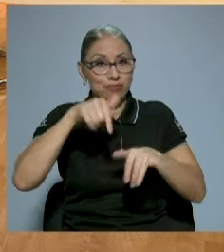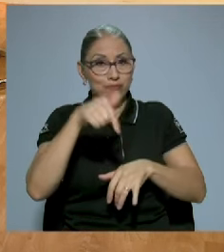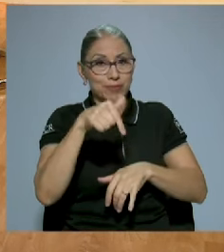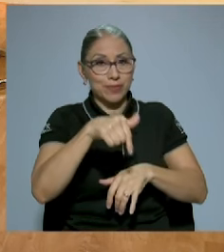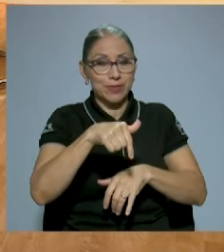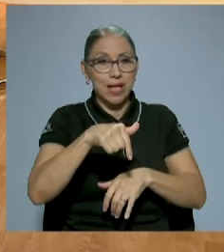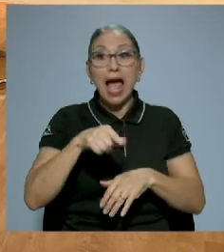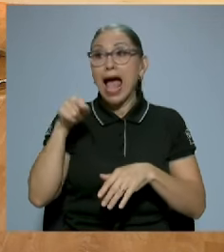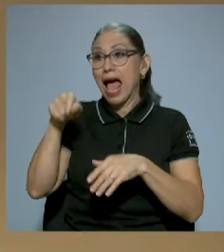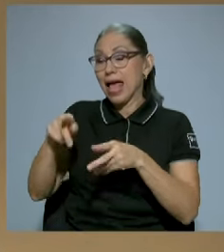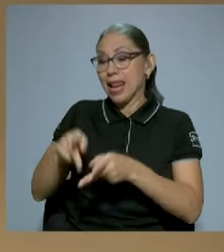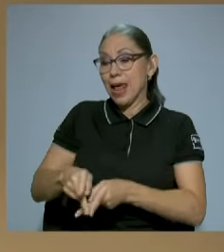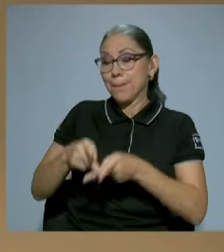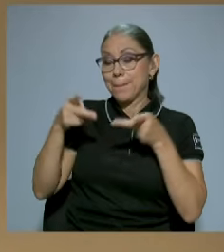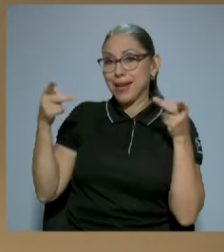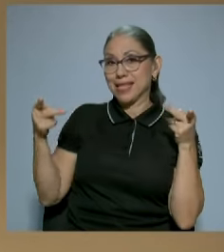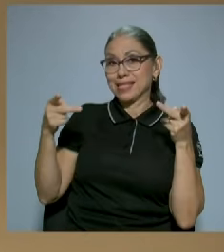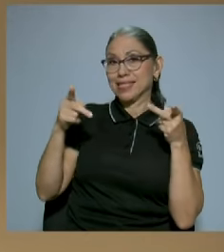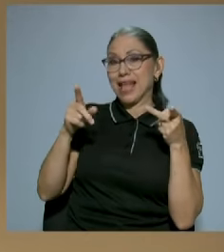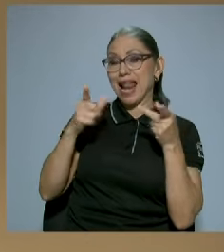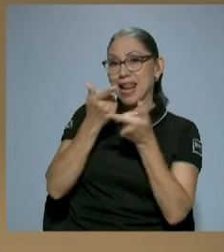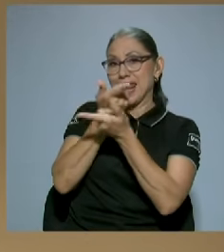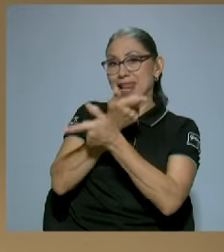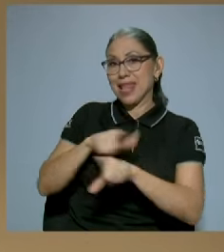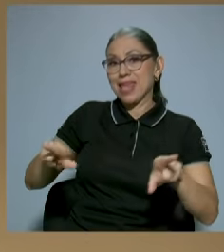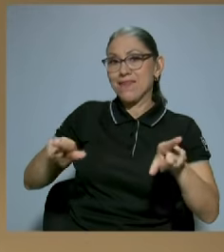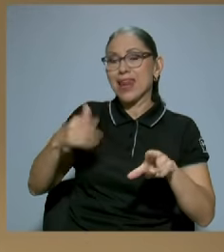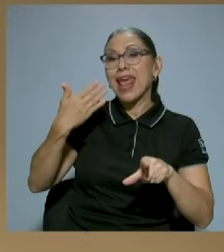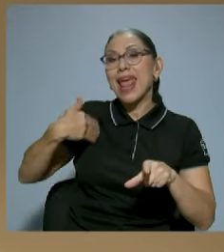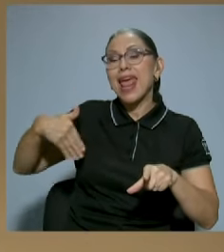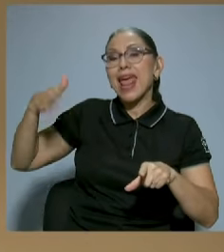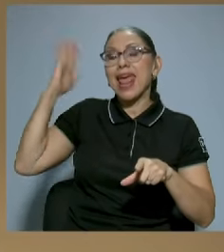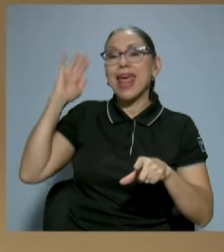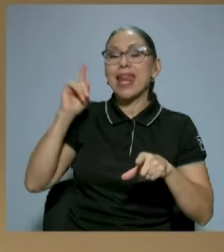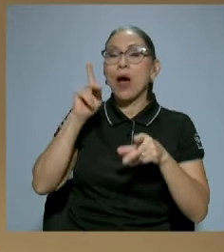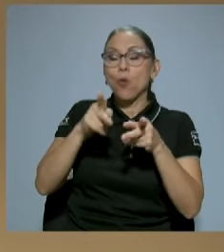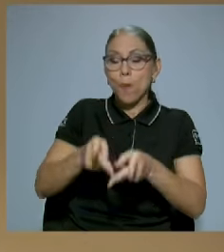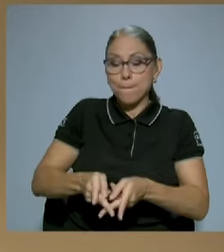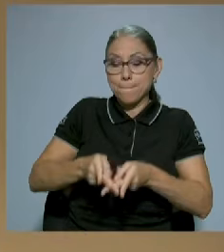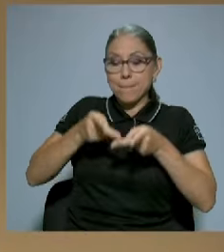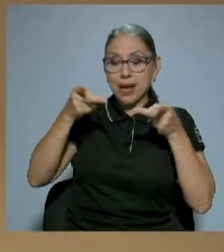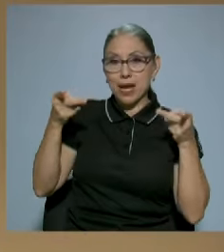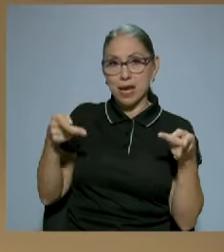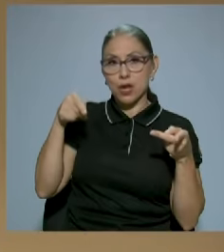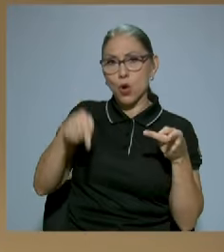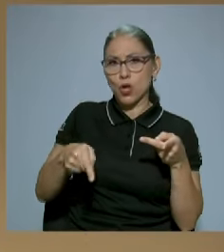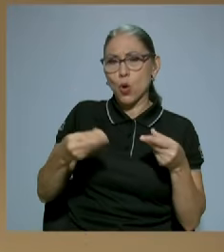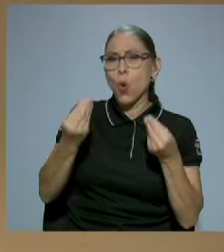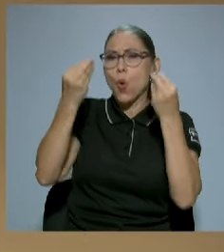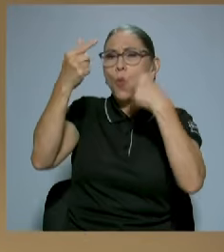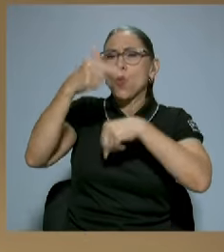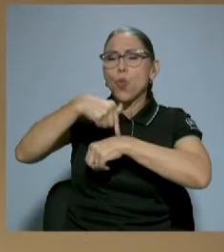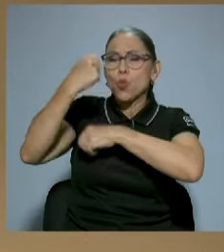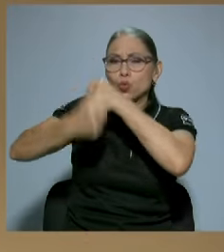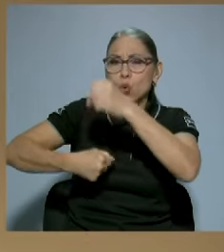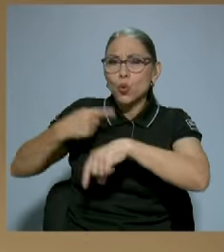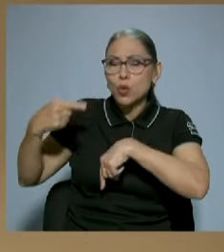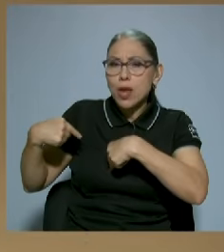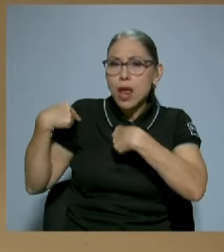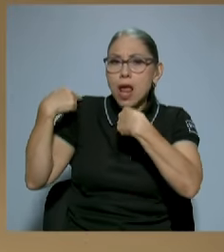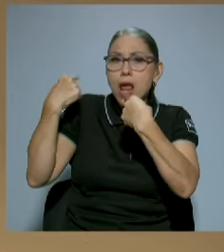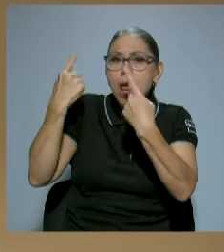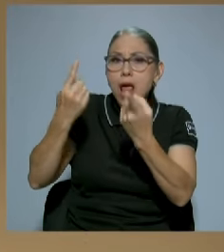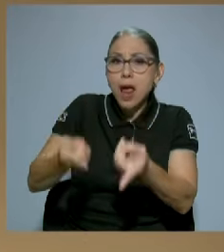era un periódico que duró mucho tiempo. Había una familia,